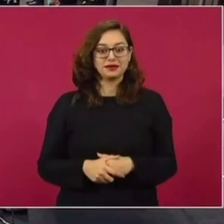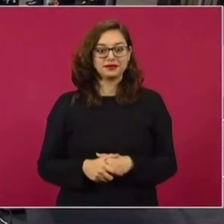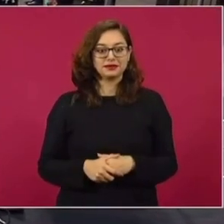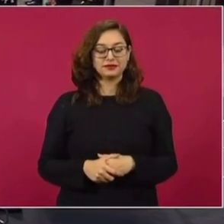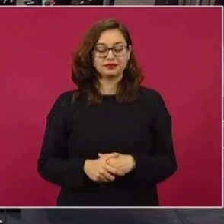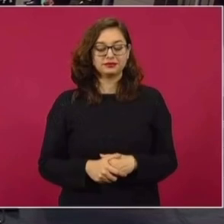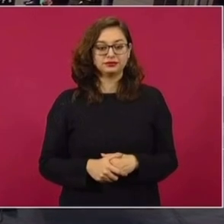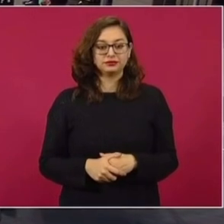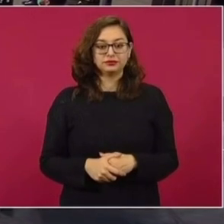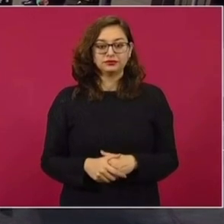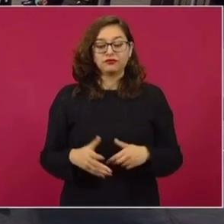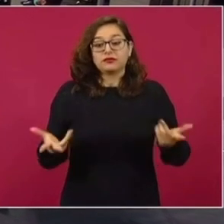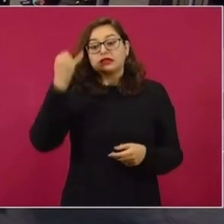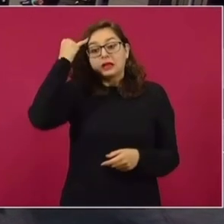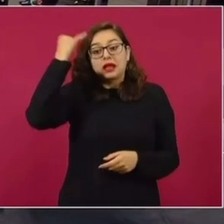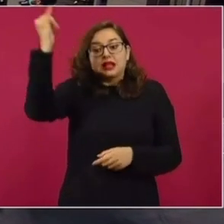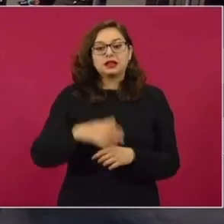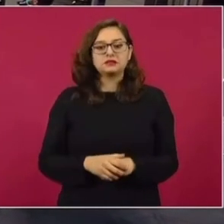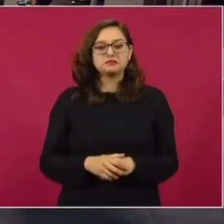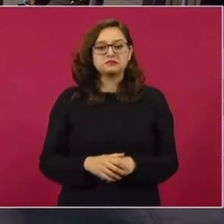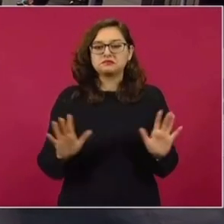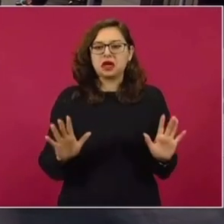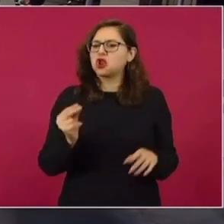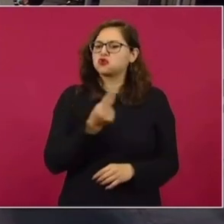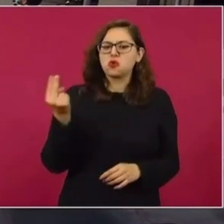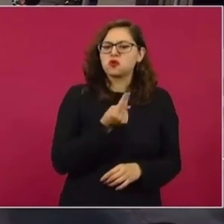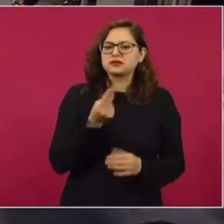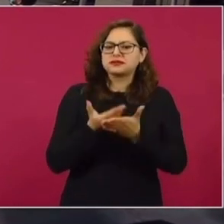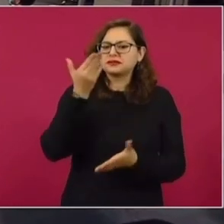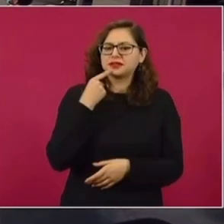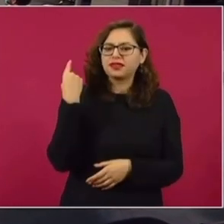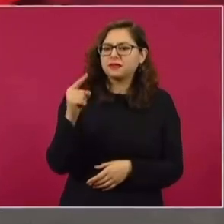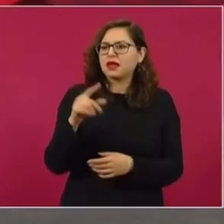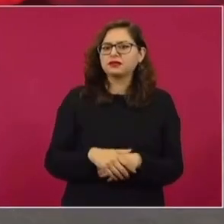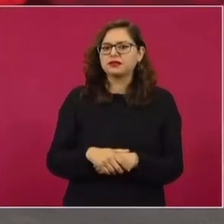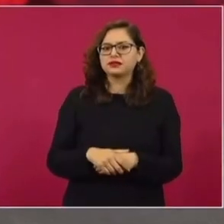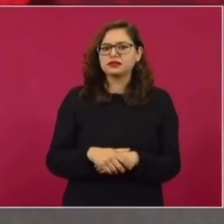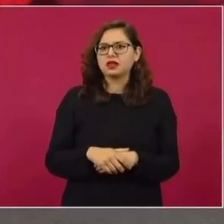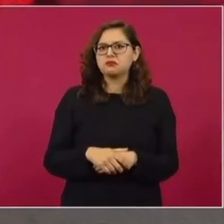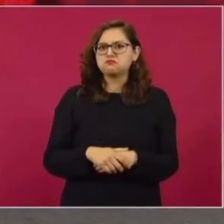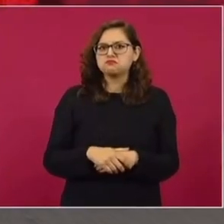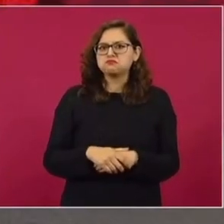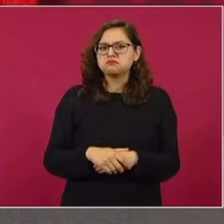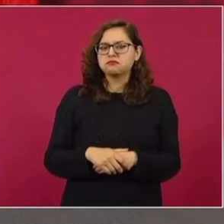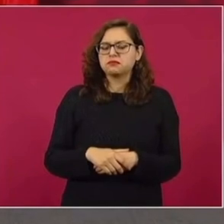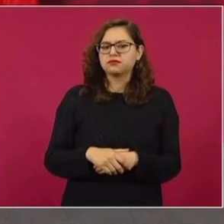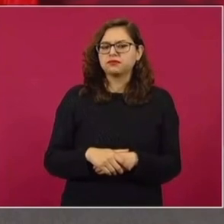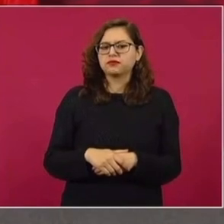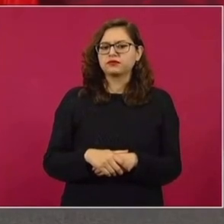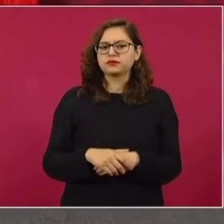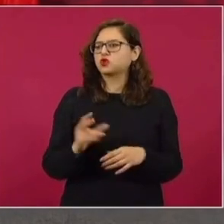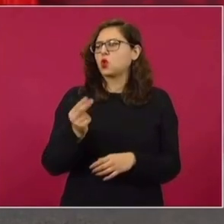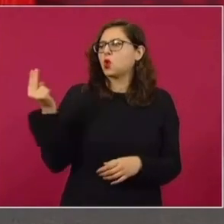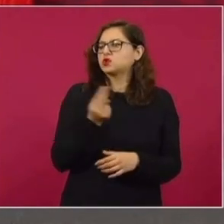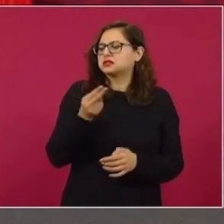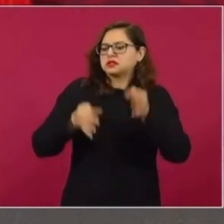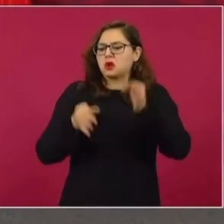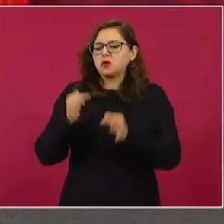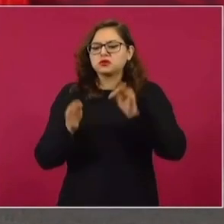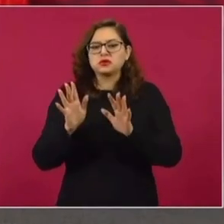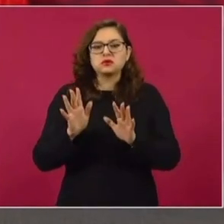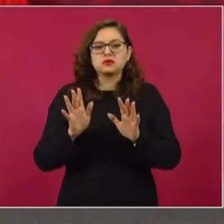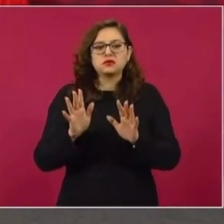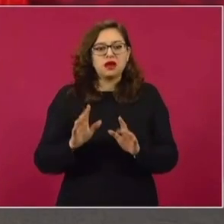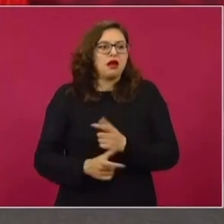Imagínense un opositor, cualquier gente que no sea bien visto por los medios